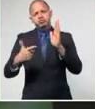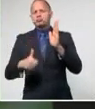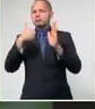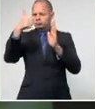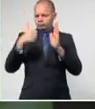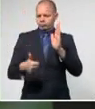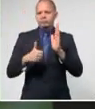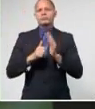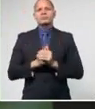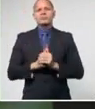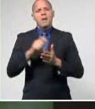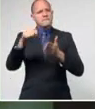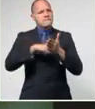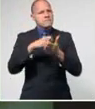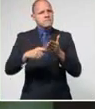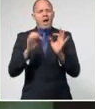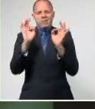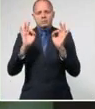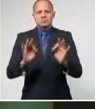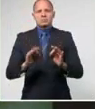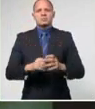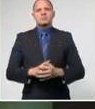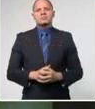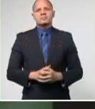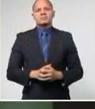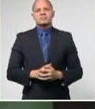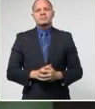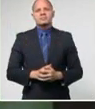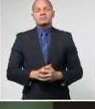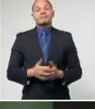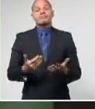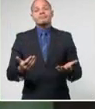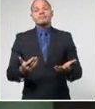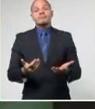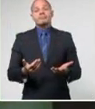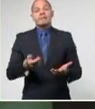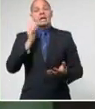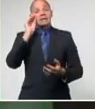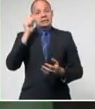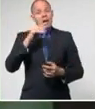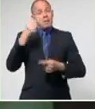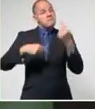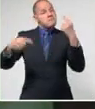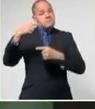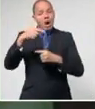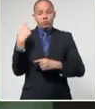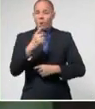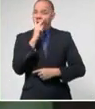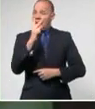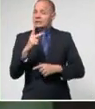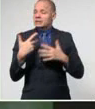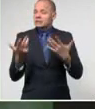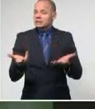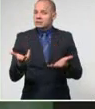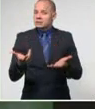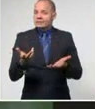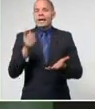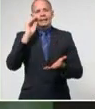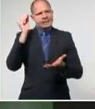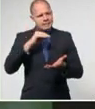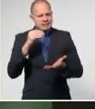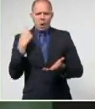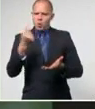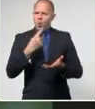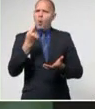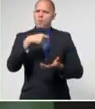en el plan para esta fase. Nosotros, como máxima prioridad, seguimos llevando a cabo una comunicación